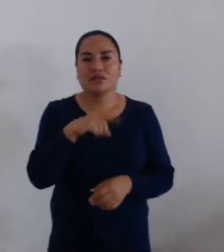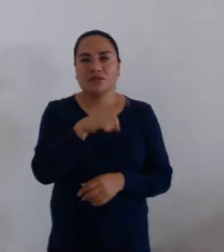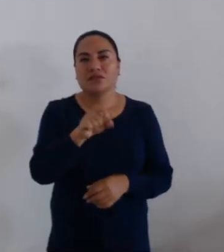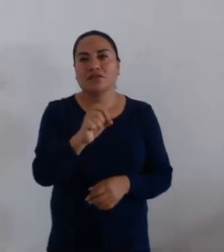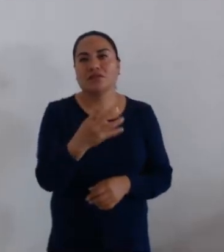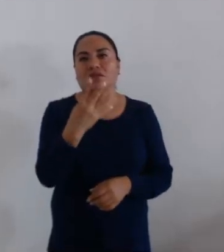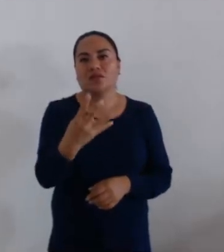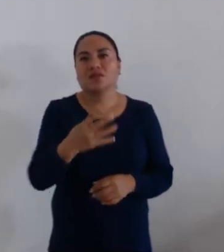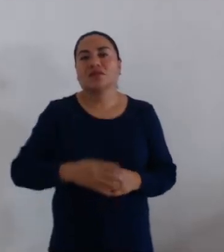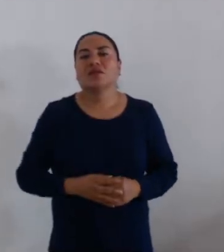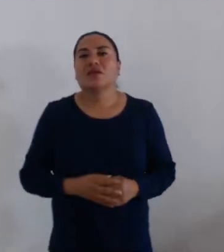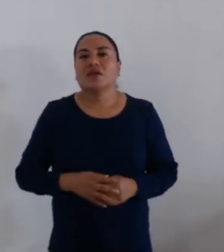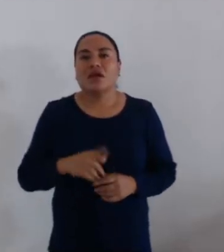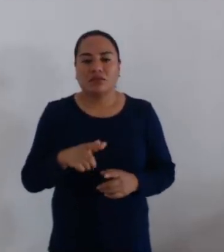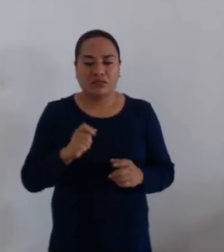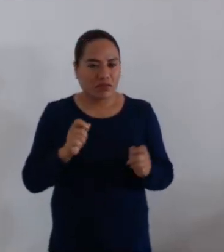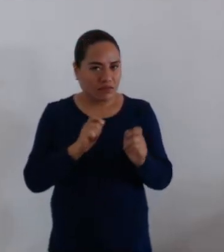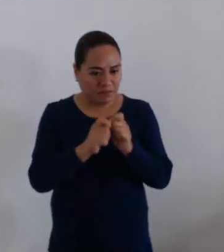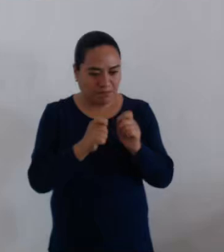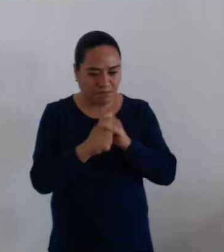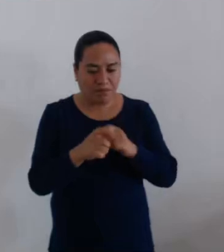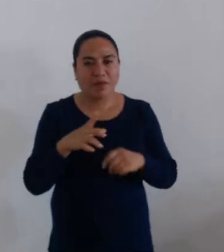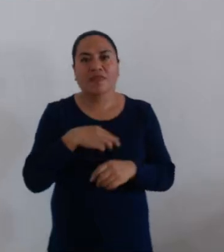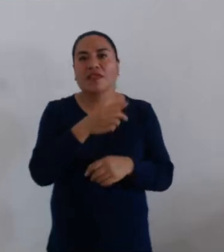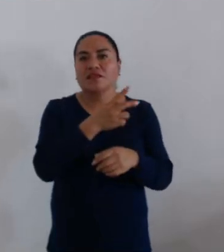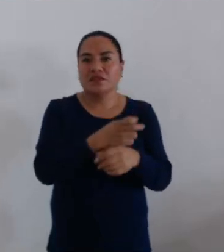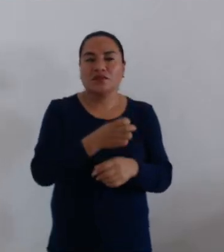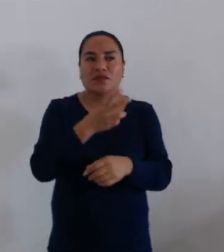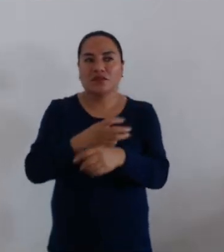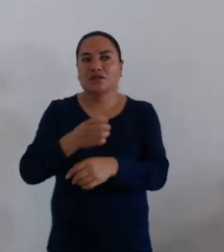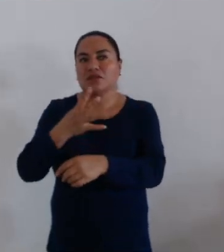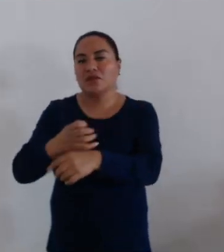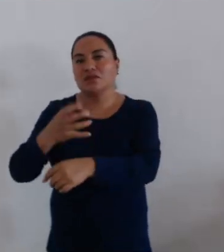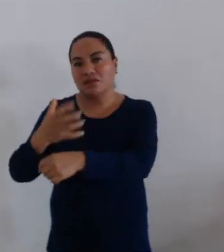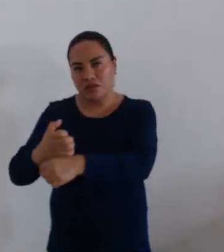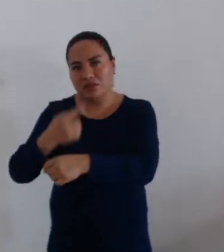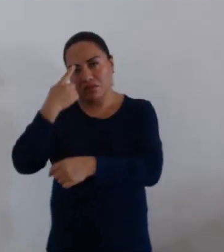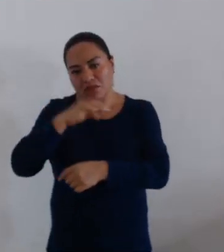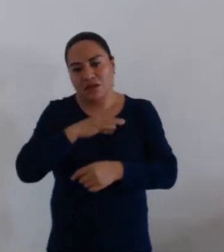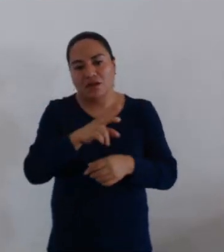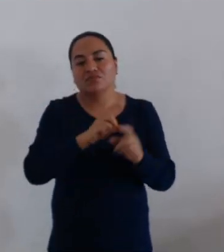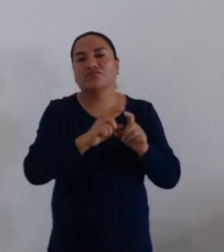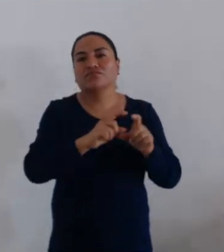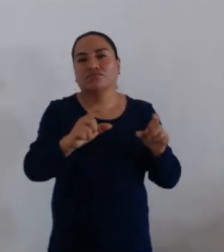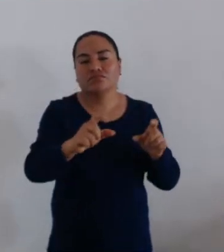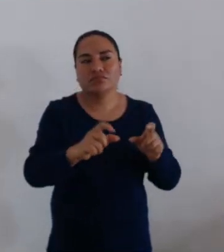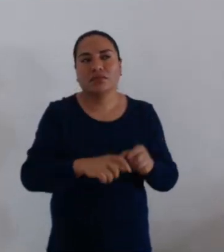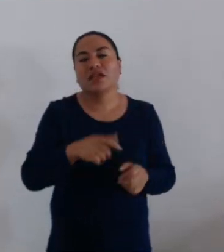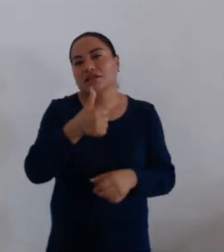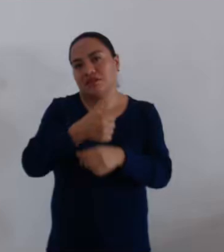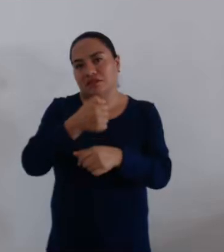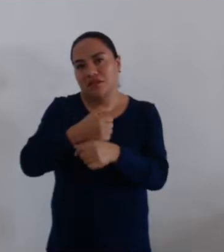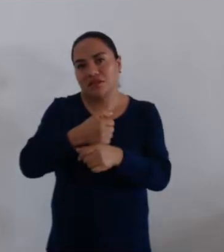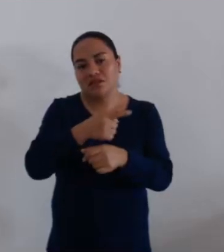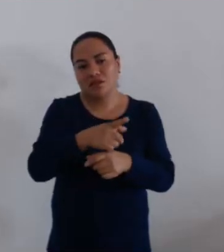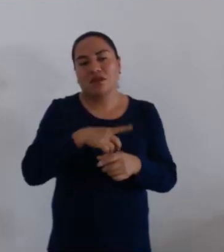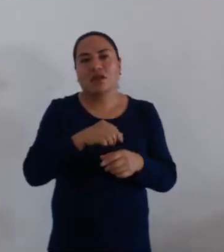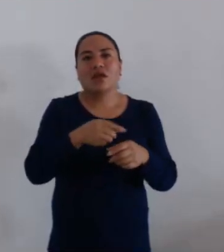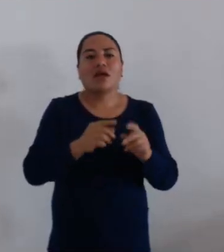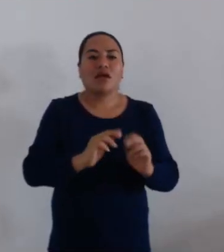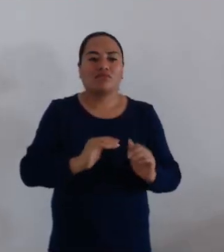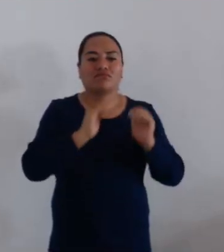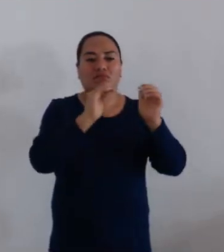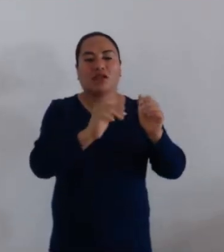124. Y se derogan las fracciones segunda, tercera, cuarta y quinta, para que la fracción sexta pase a ser la fracción